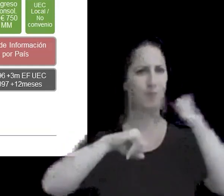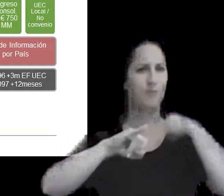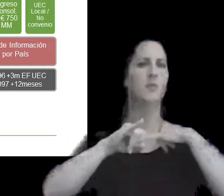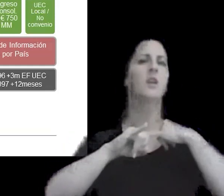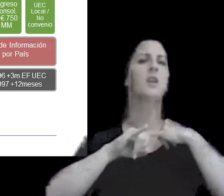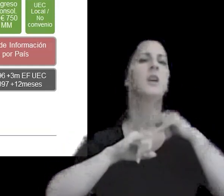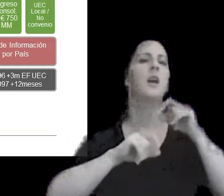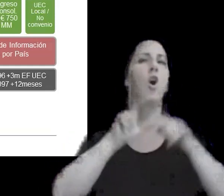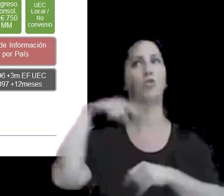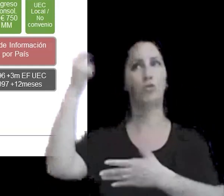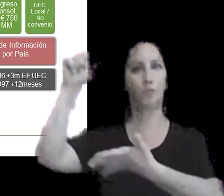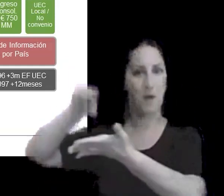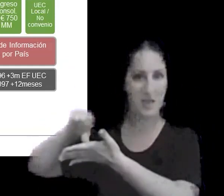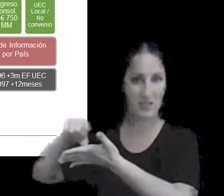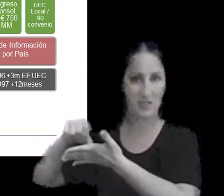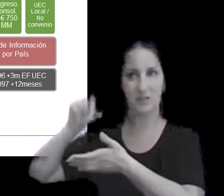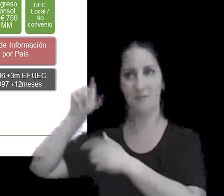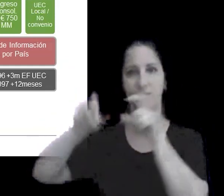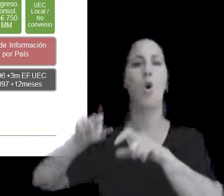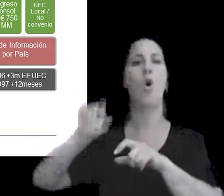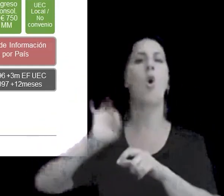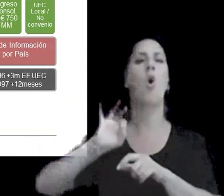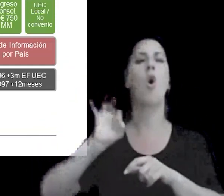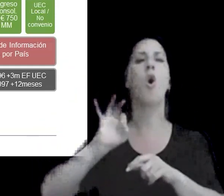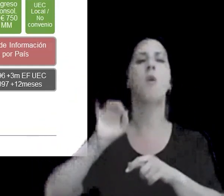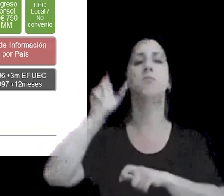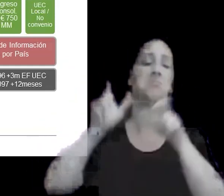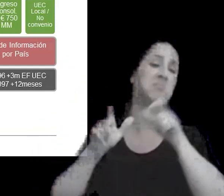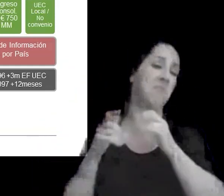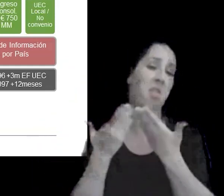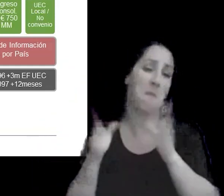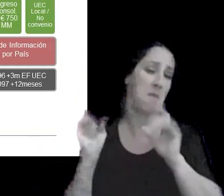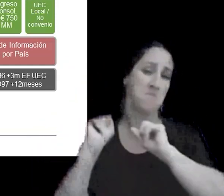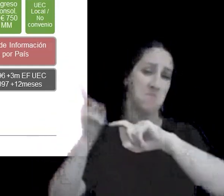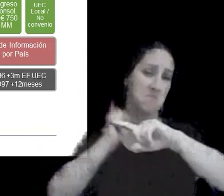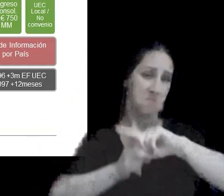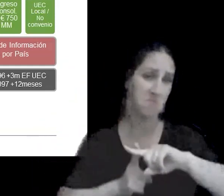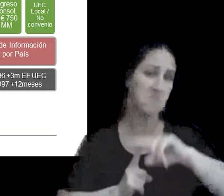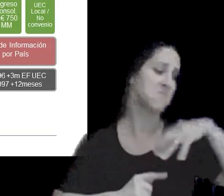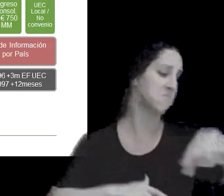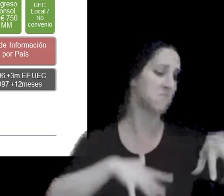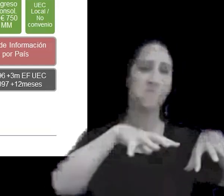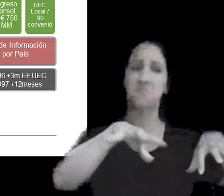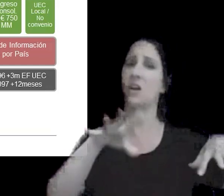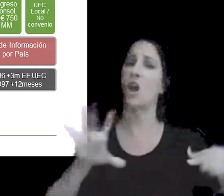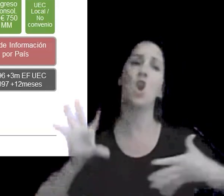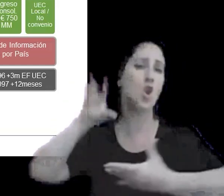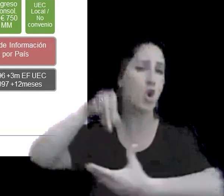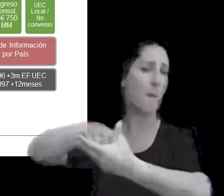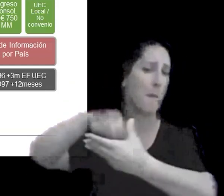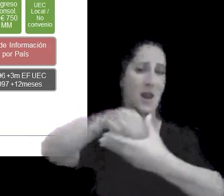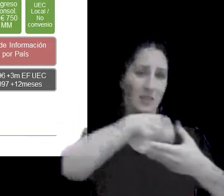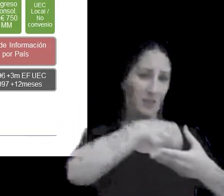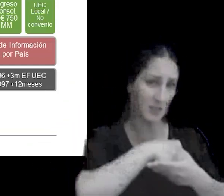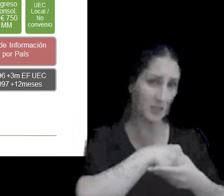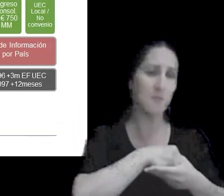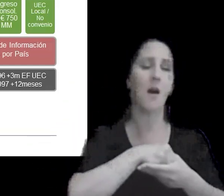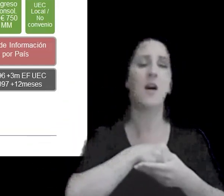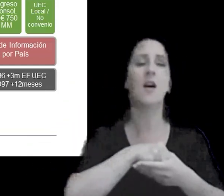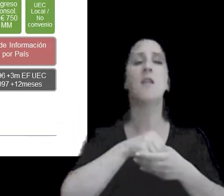vinculados al exterior o con sujetos independientes que se ubican en jurisdicciones no cooperantes con la